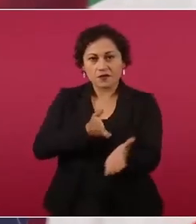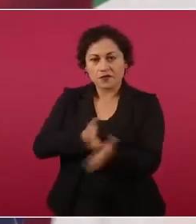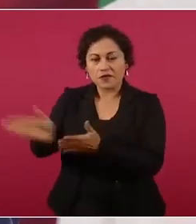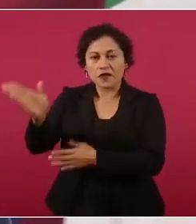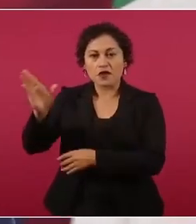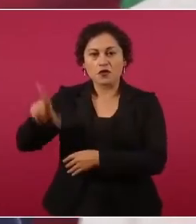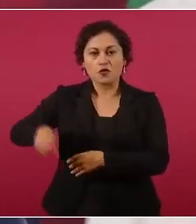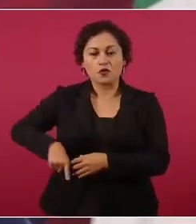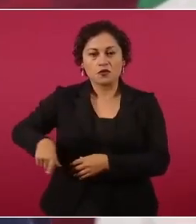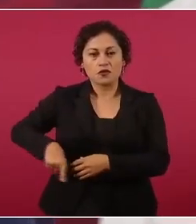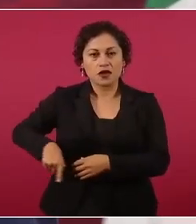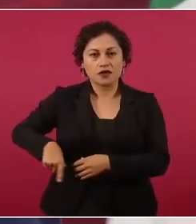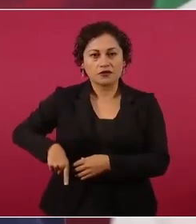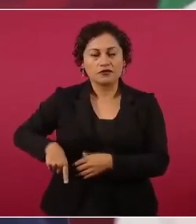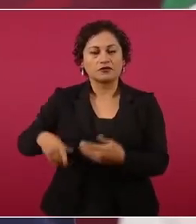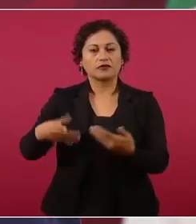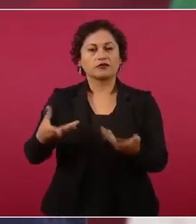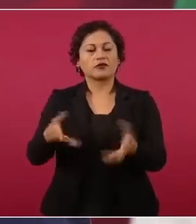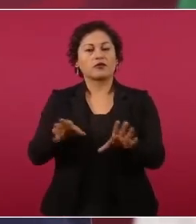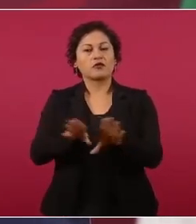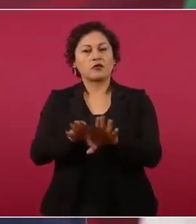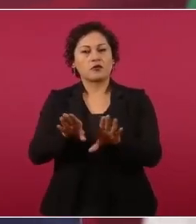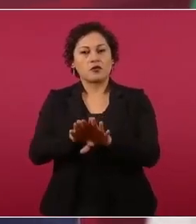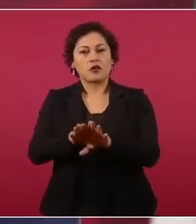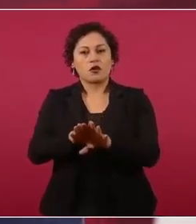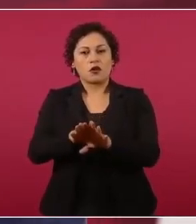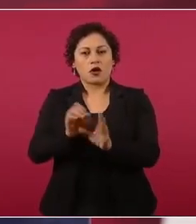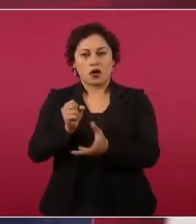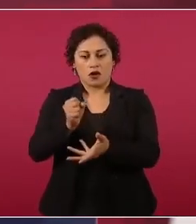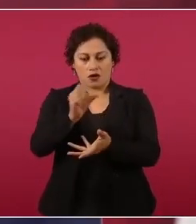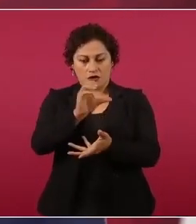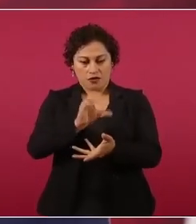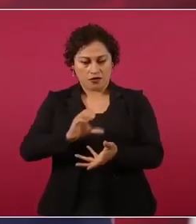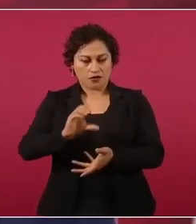sus moches.